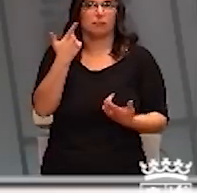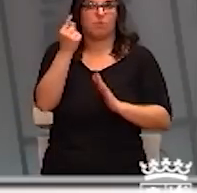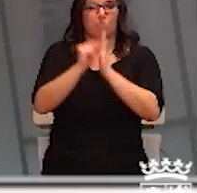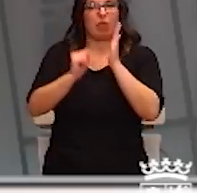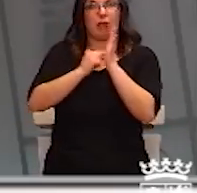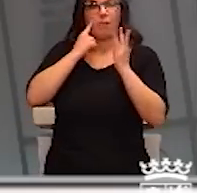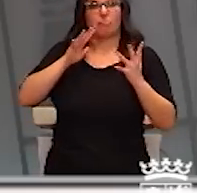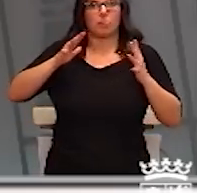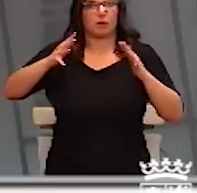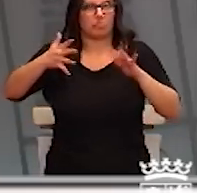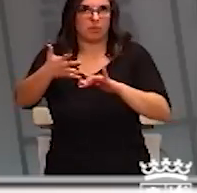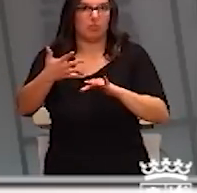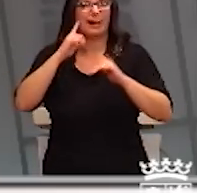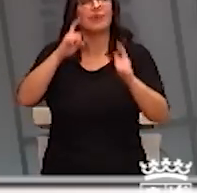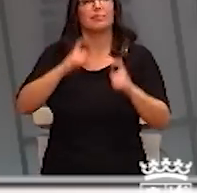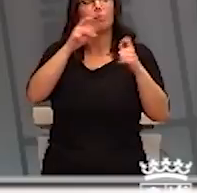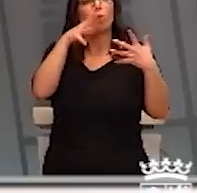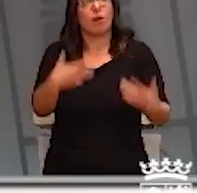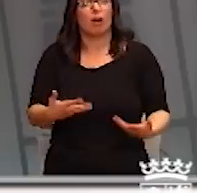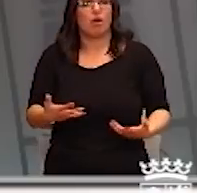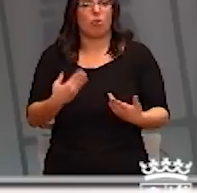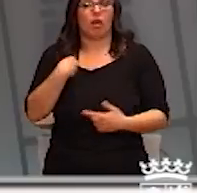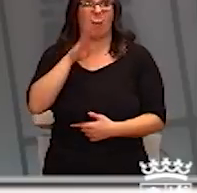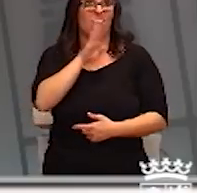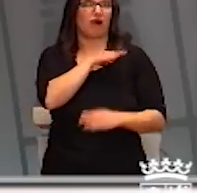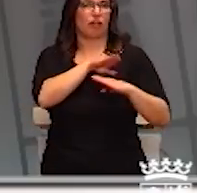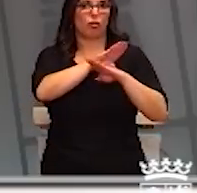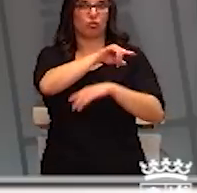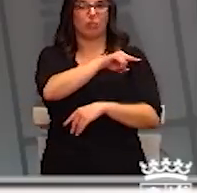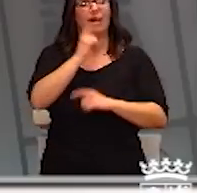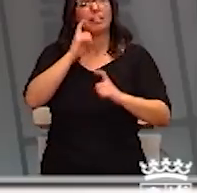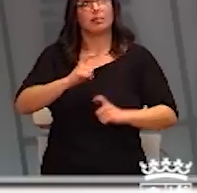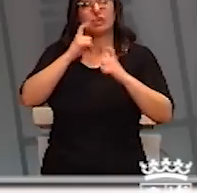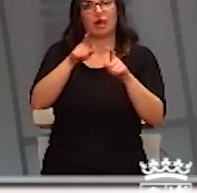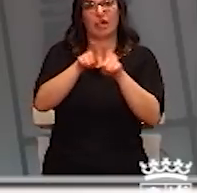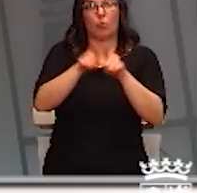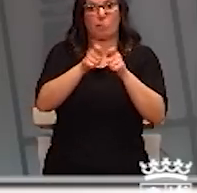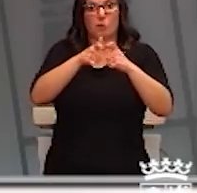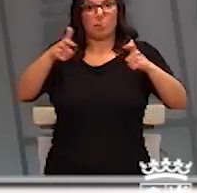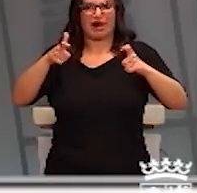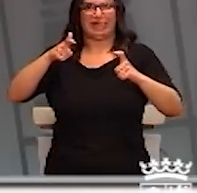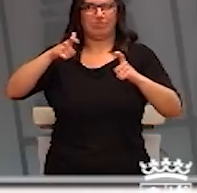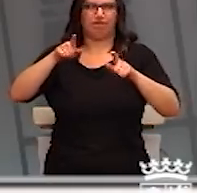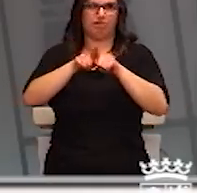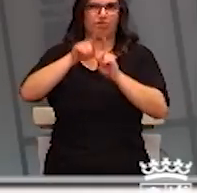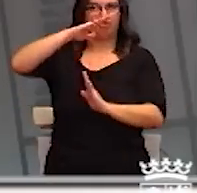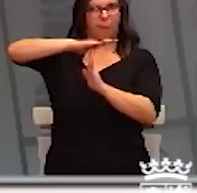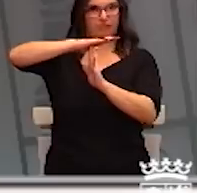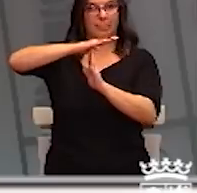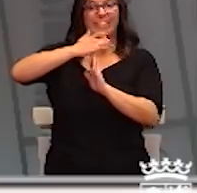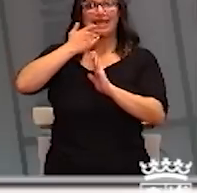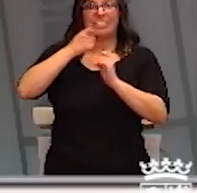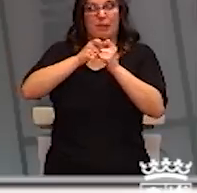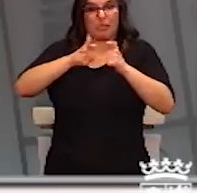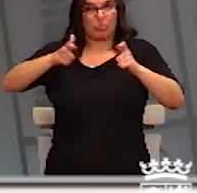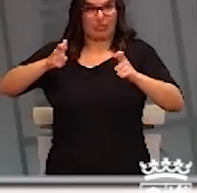medidas, lo que tratamos ahora de hacer es, como bien ha explicado la consejera, es aplanar la curva de crecimiento. Si no conseguimos aplanar la